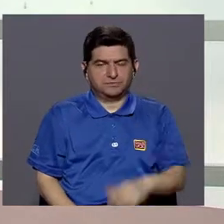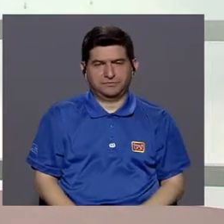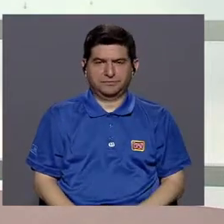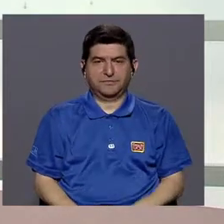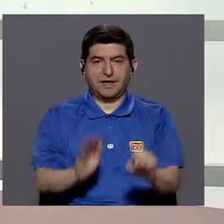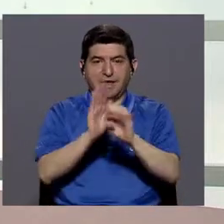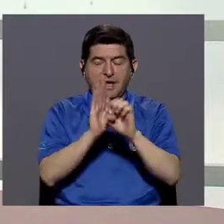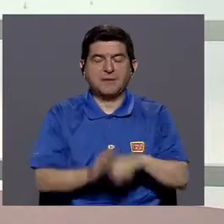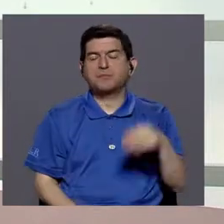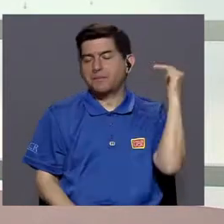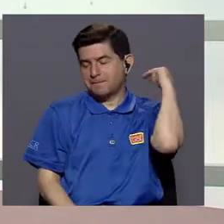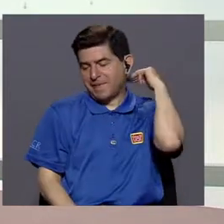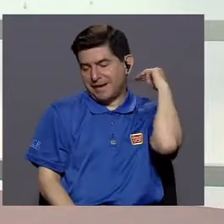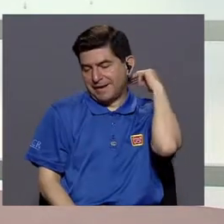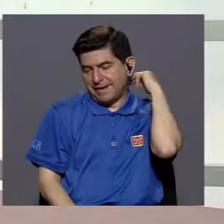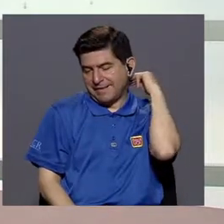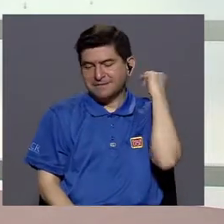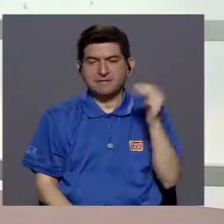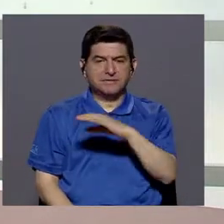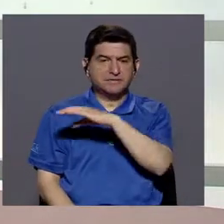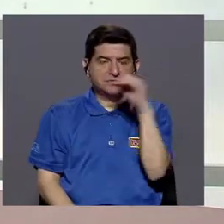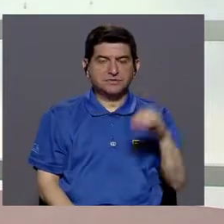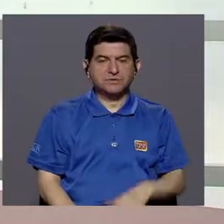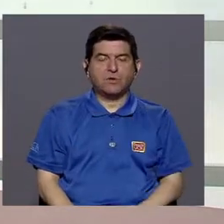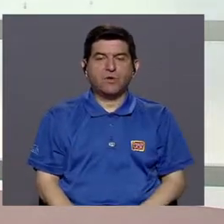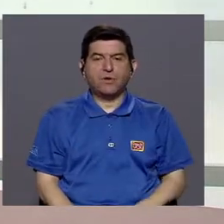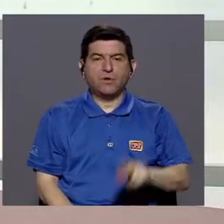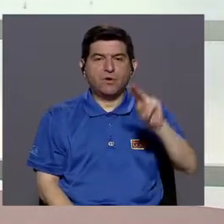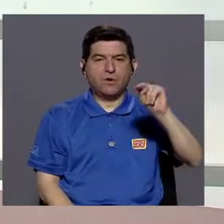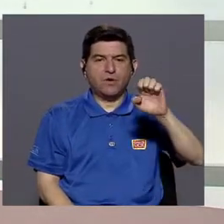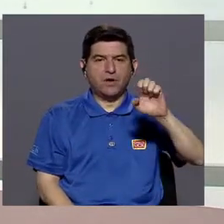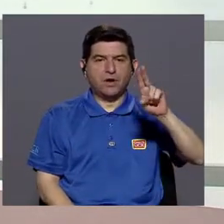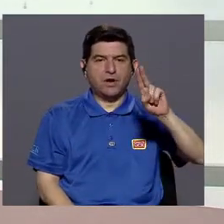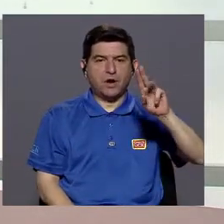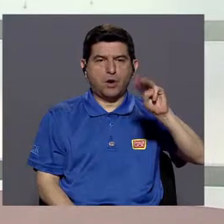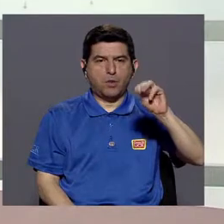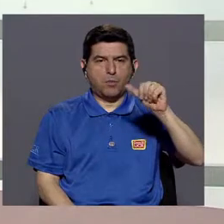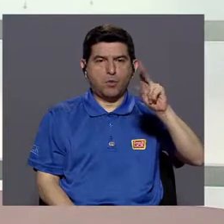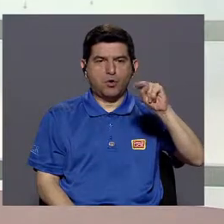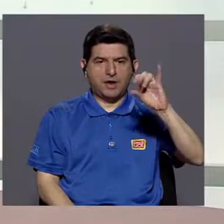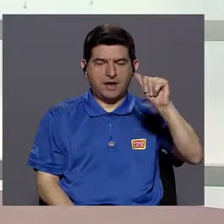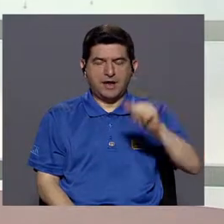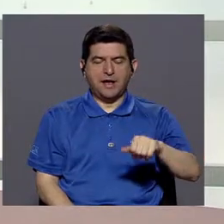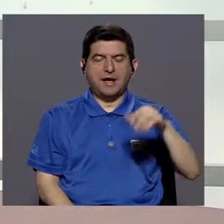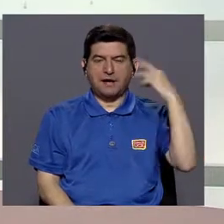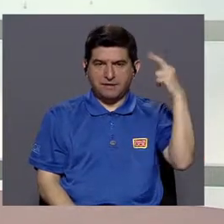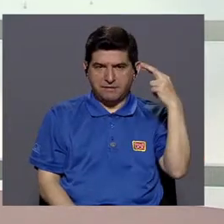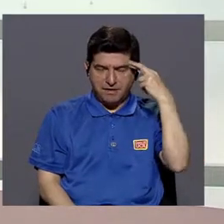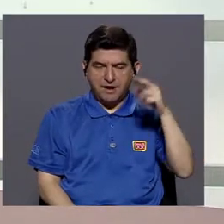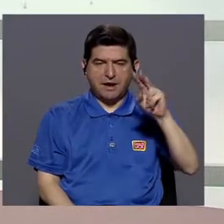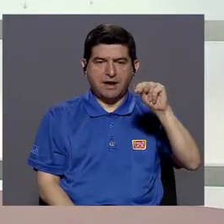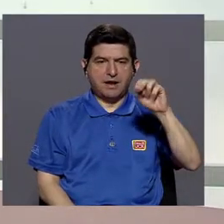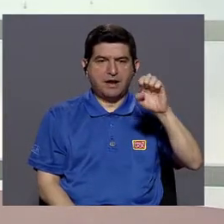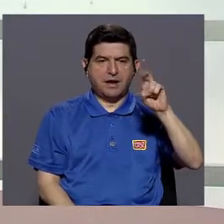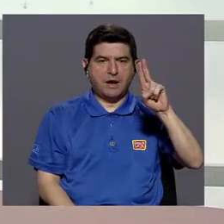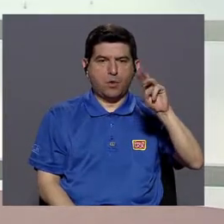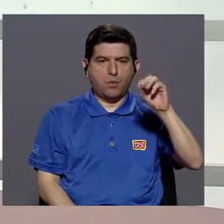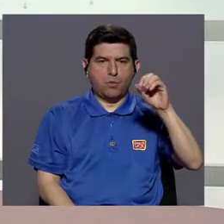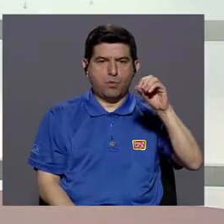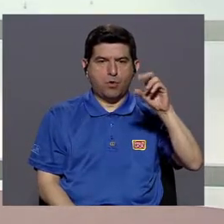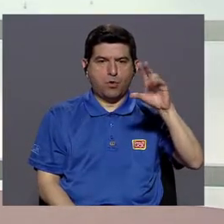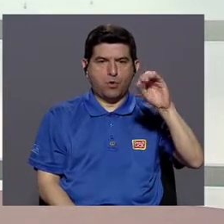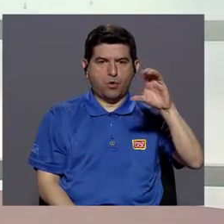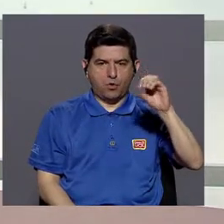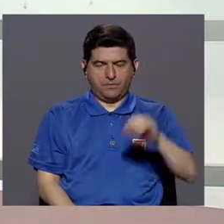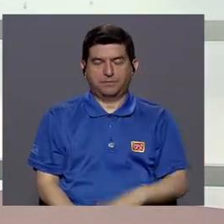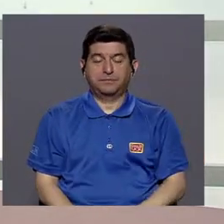la edad adulta principalmente, bueno, como por ejemplo meningitis o como por ejemplo las neumonías por neumococos. Entonces hay